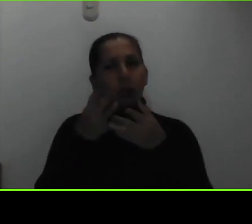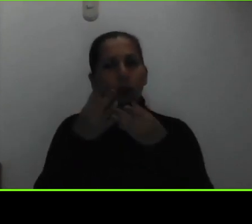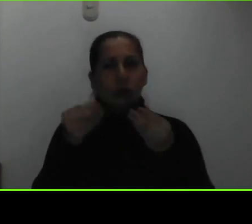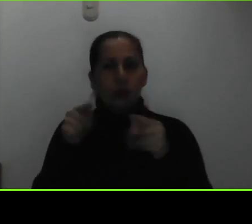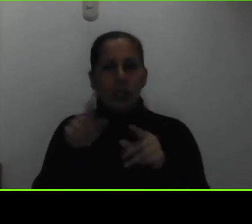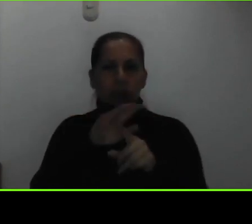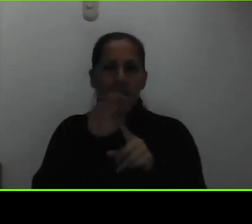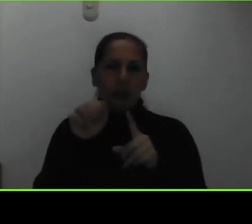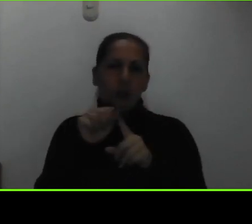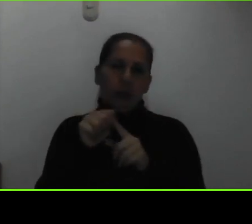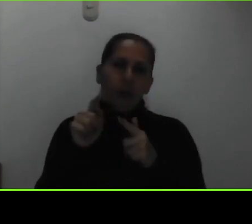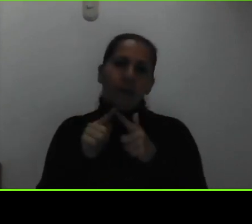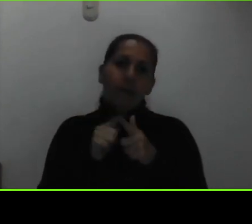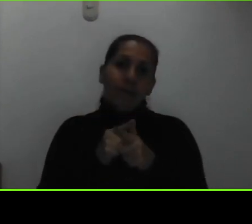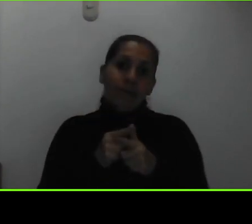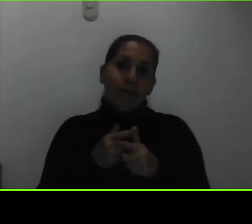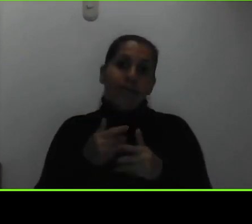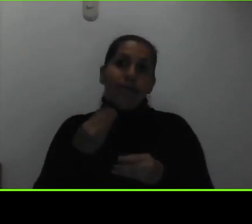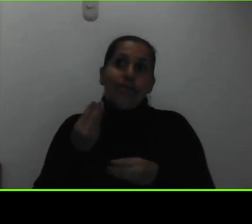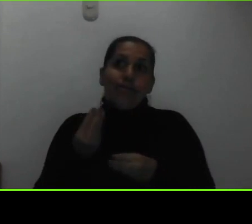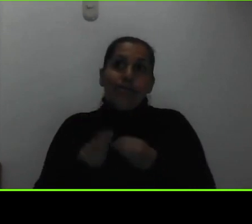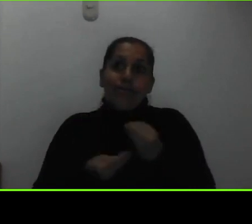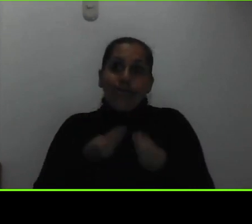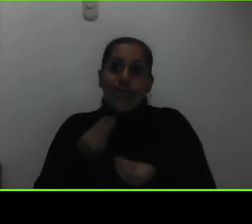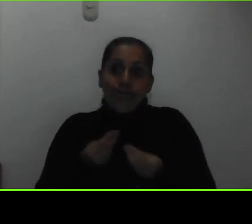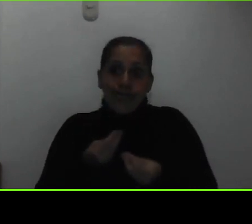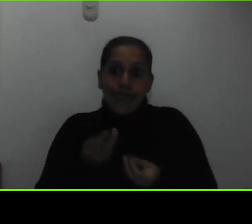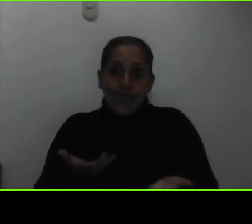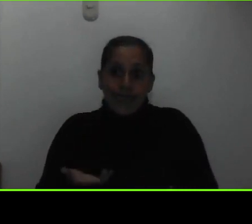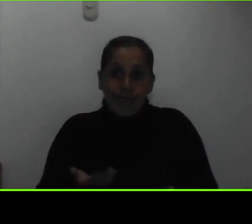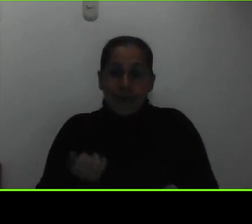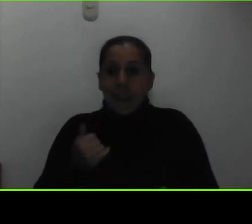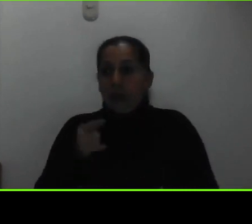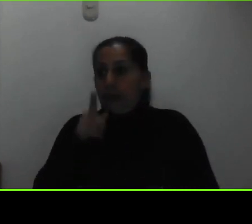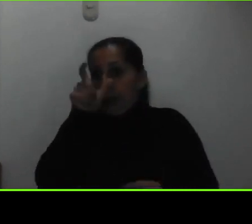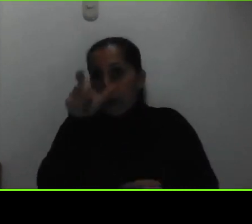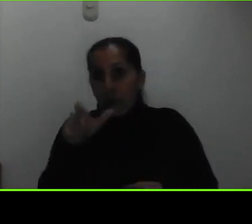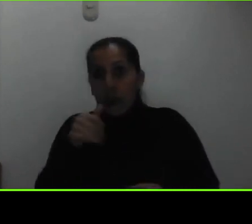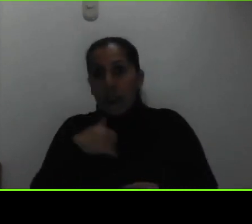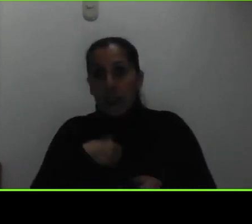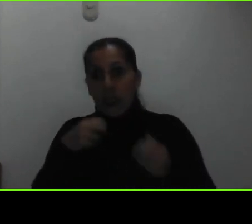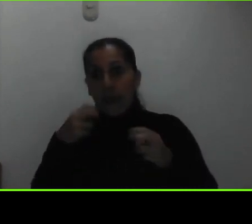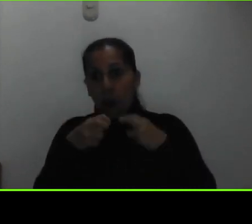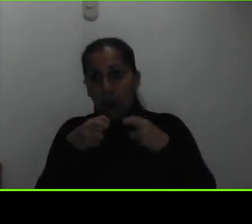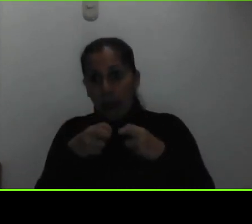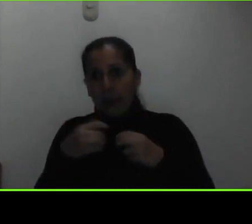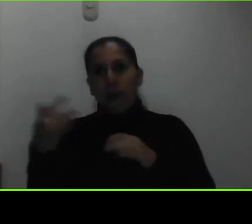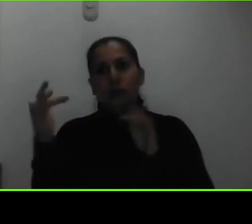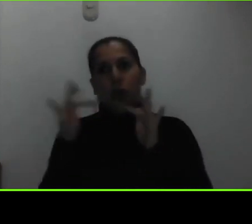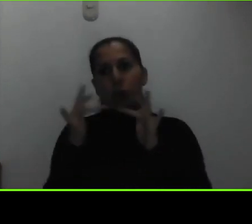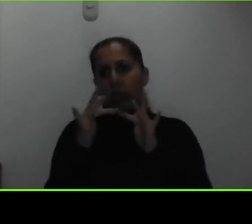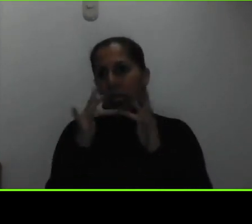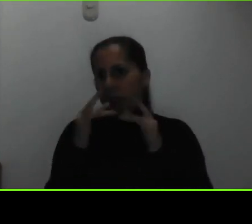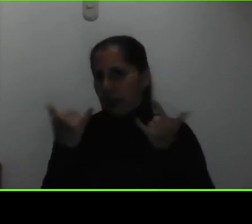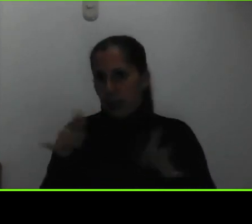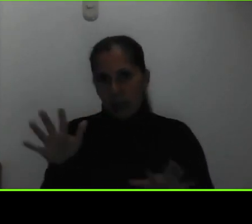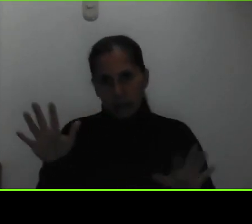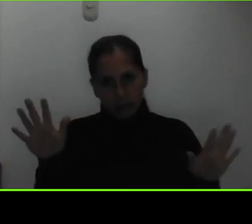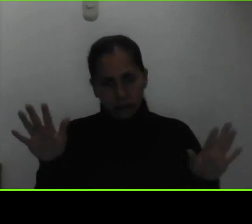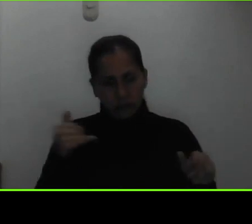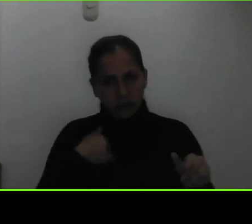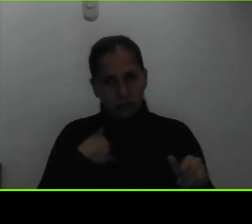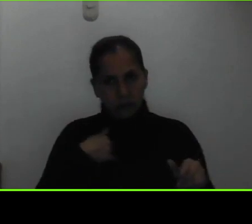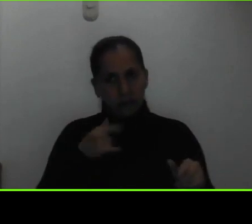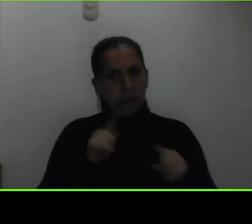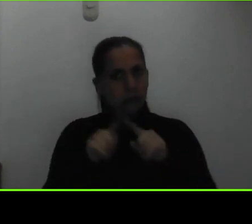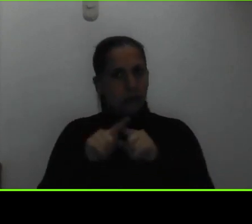situaciones entonces lo que podemos hacer es que quien tenga problemas puede contactarnos ya les digo por diferentes vías si en